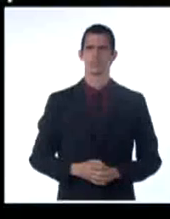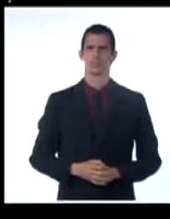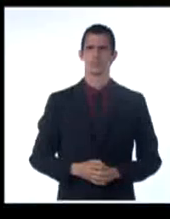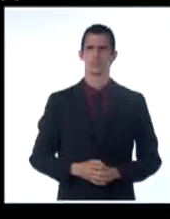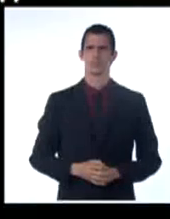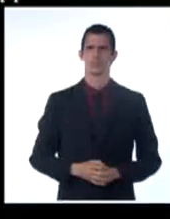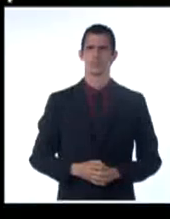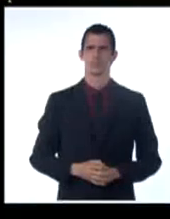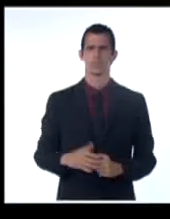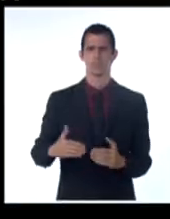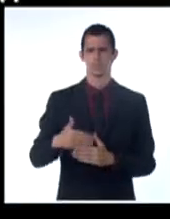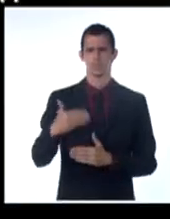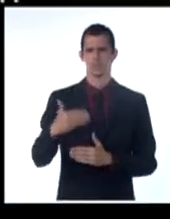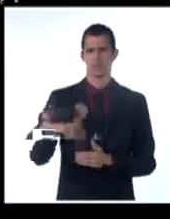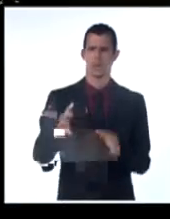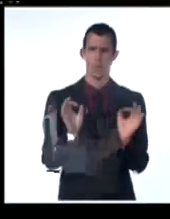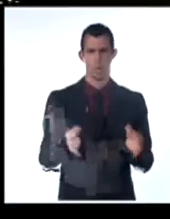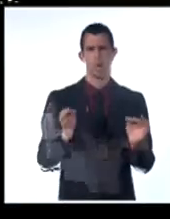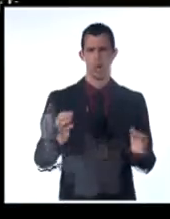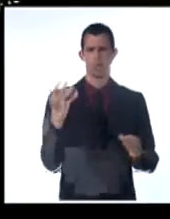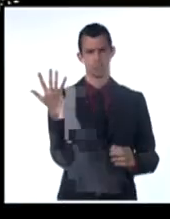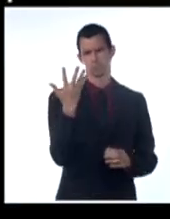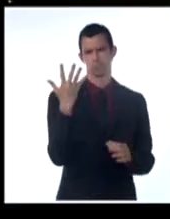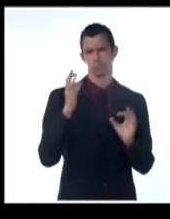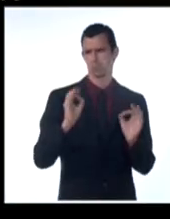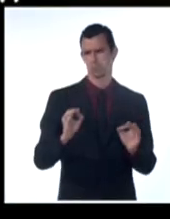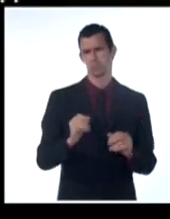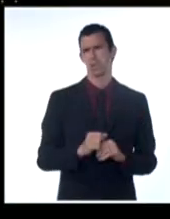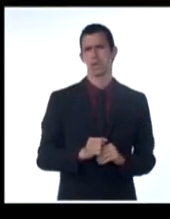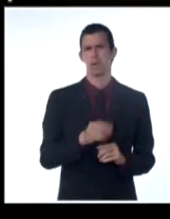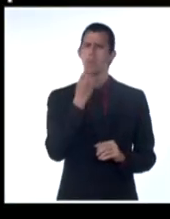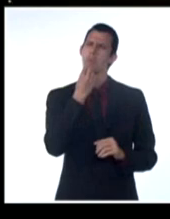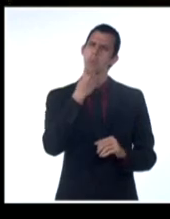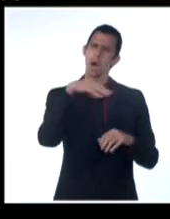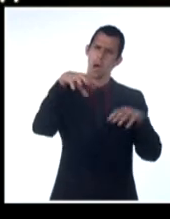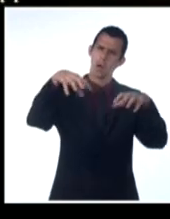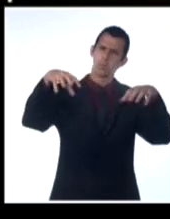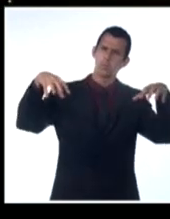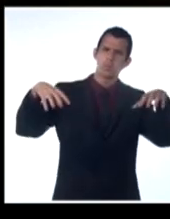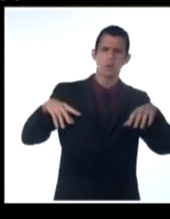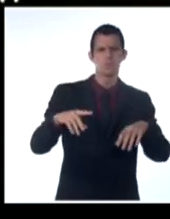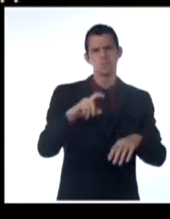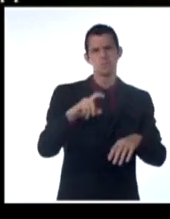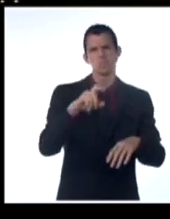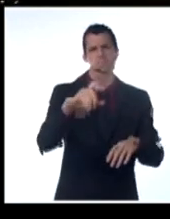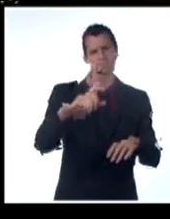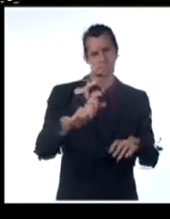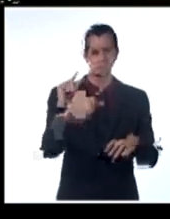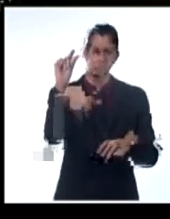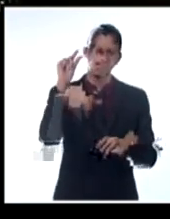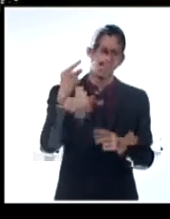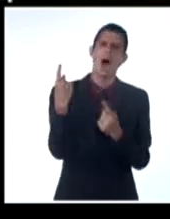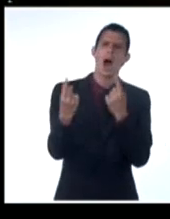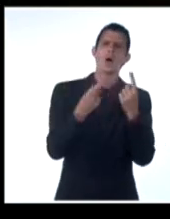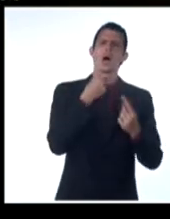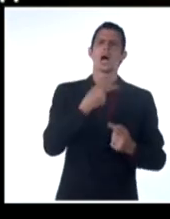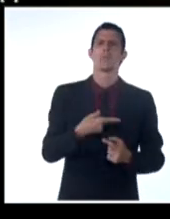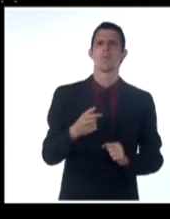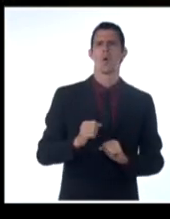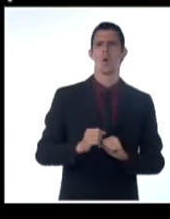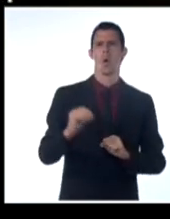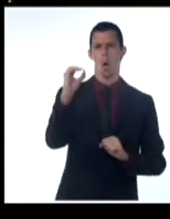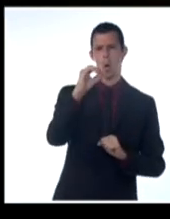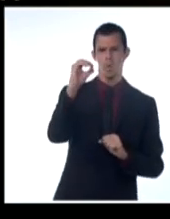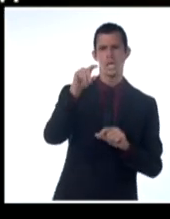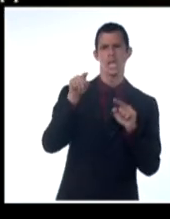cambio en cuanto a las temperaturas, valores que van a continuar bien lluvados, la probabilidad de lluvias en general baja, aunque ocurrirán algunos chubascos en la costa norte, sobre todo de la